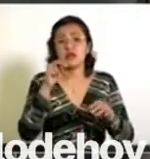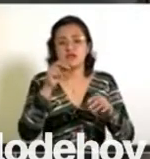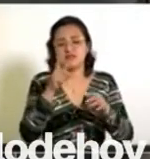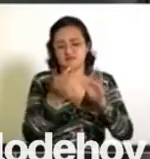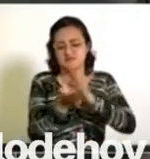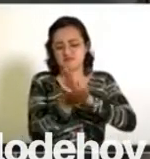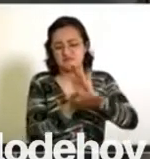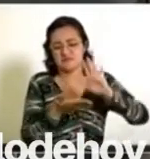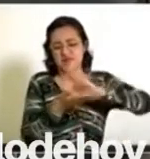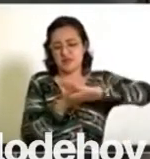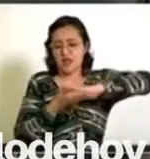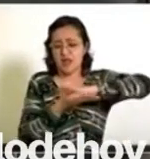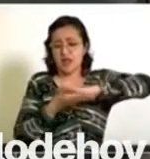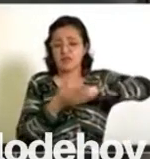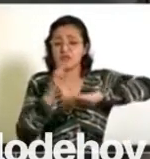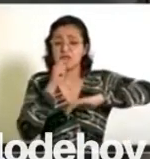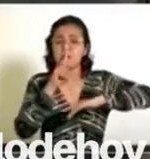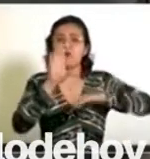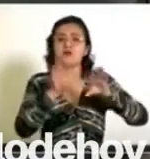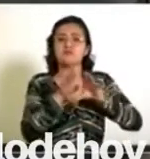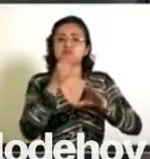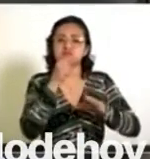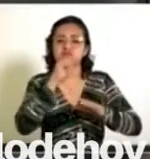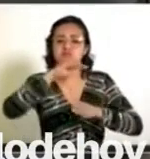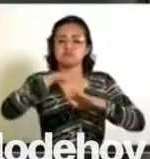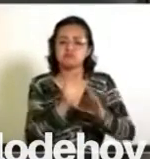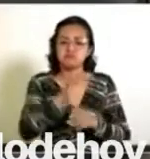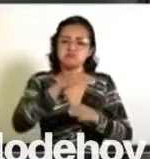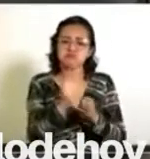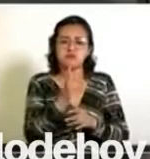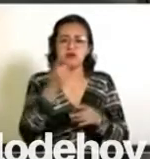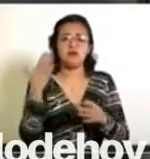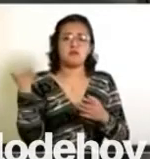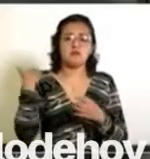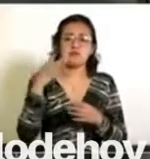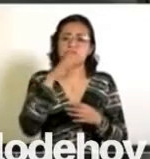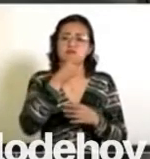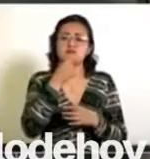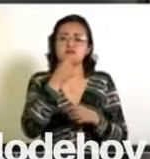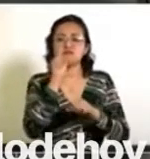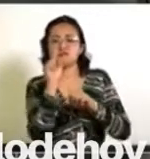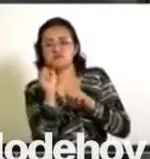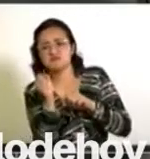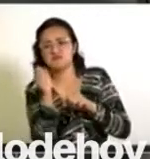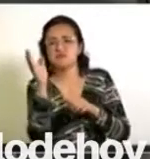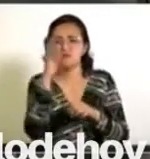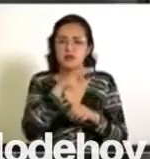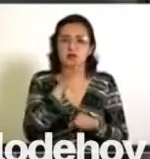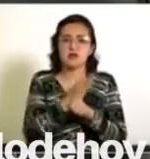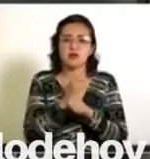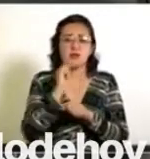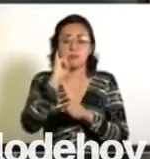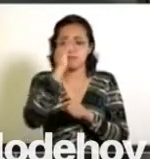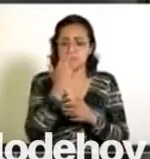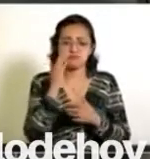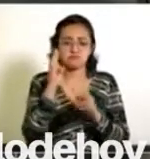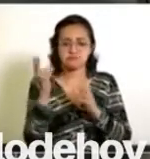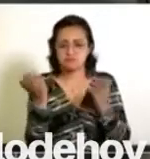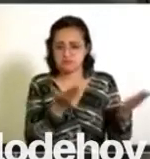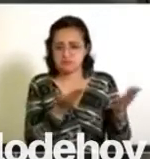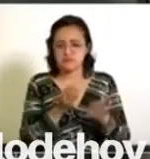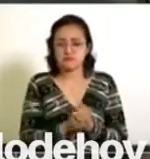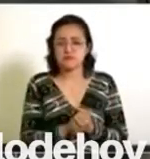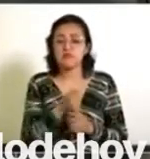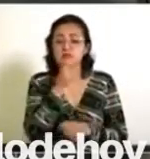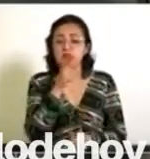lo cual provocaba inestabilidad en la postura, como lo podemos observar en esta imagen. Se